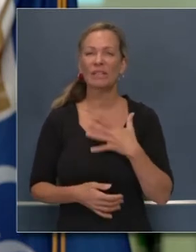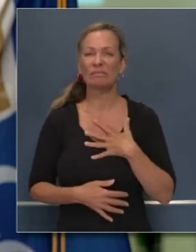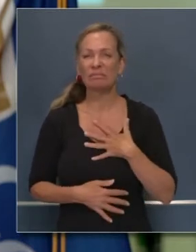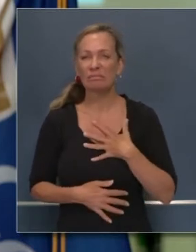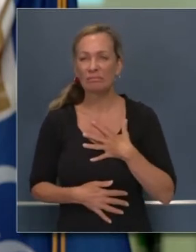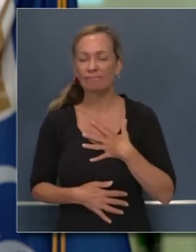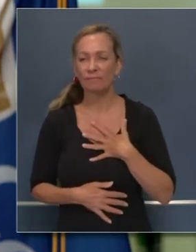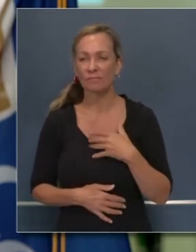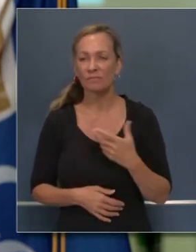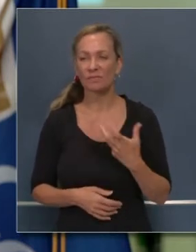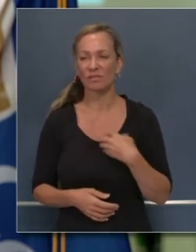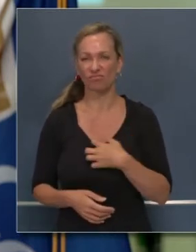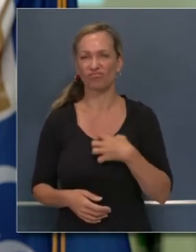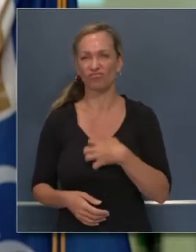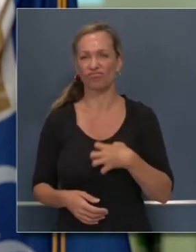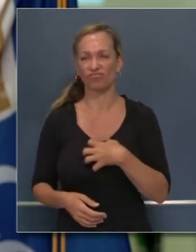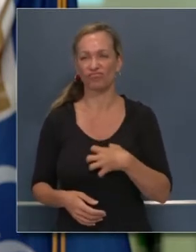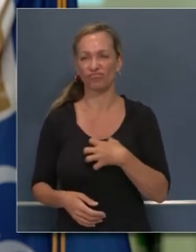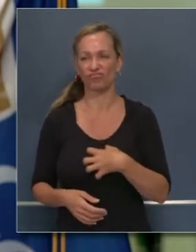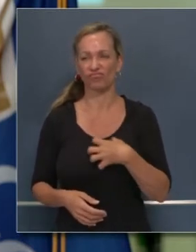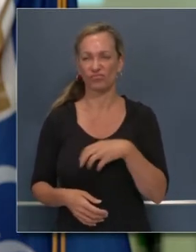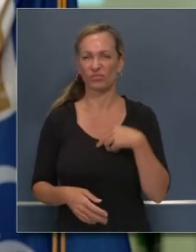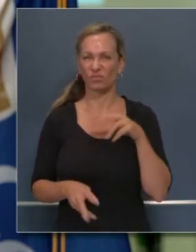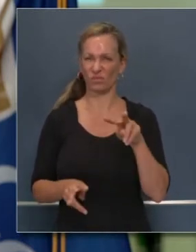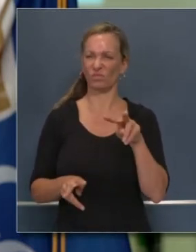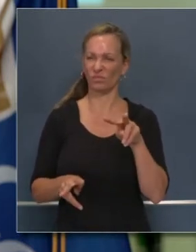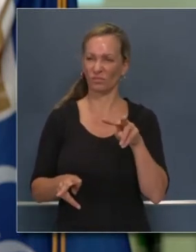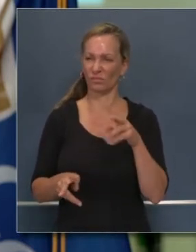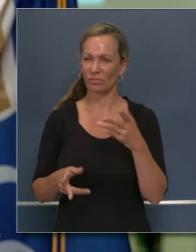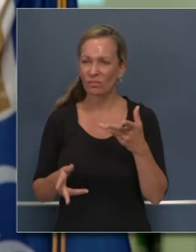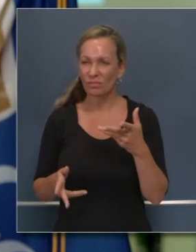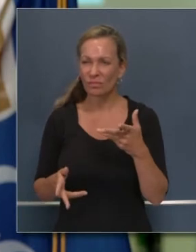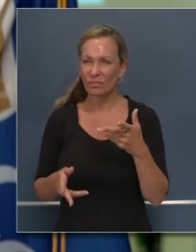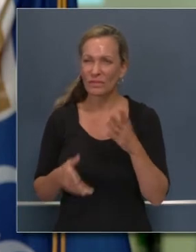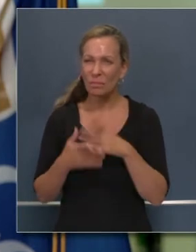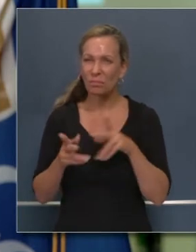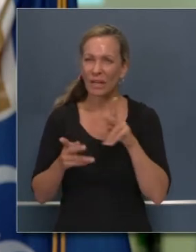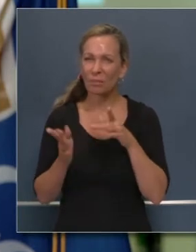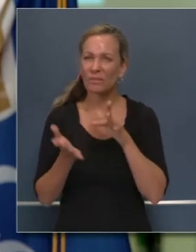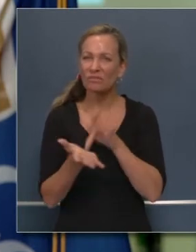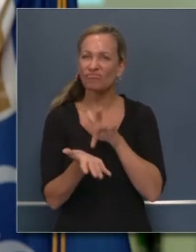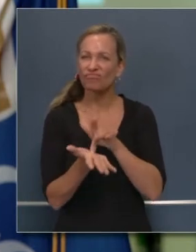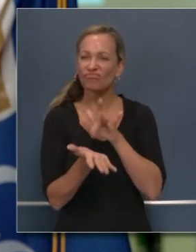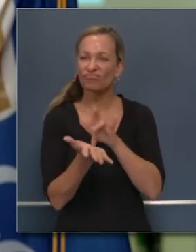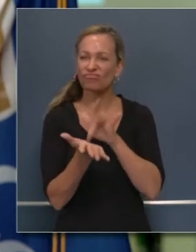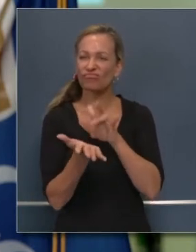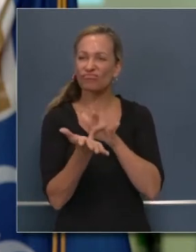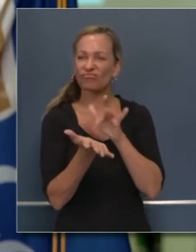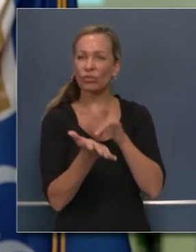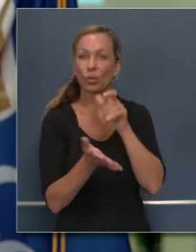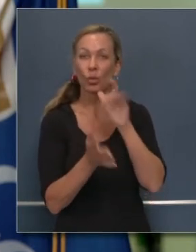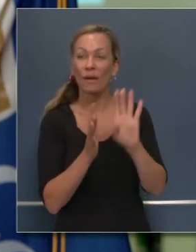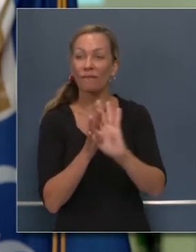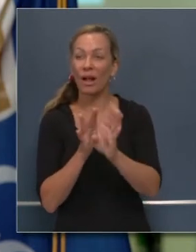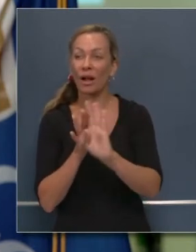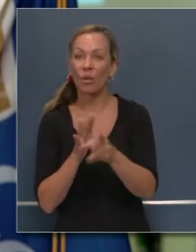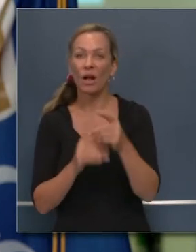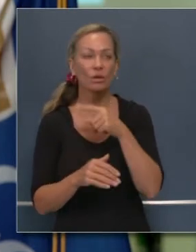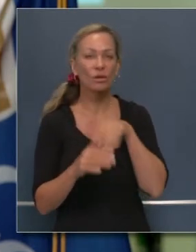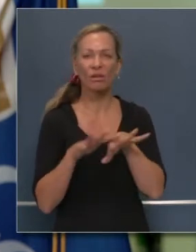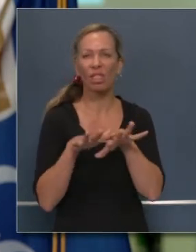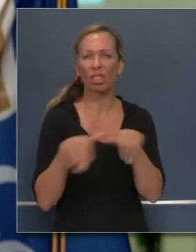que es enterarnos de gente que en ciertos casos se ha estado aprovechando de las personas evacuadas,